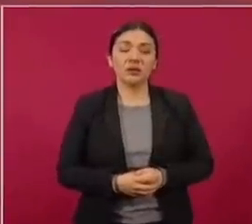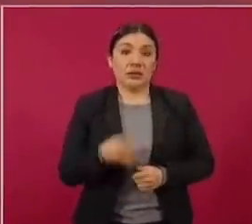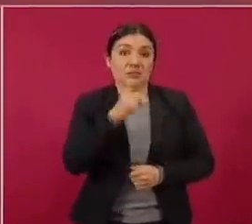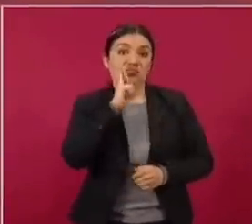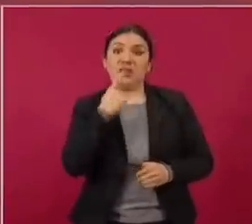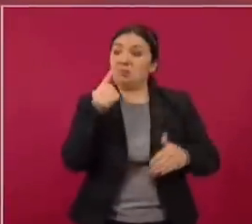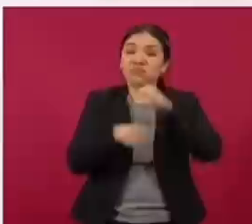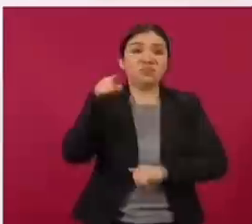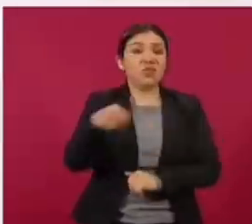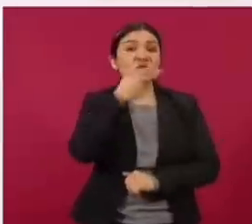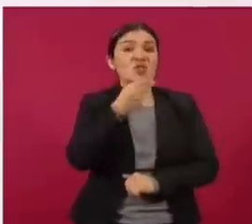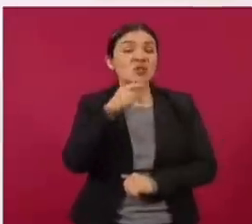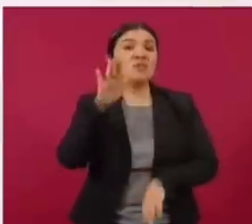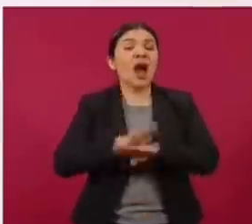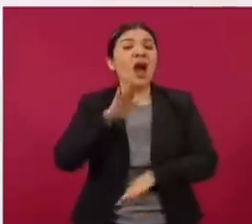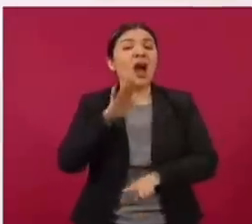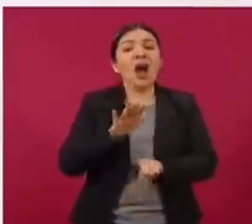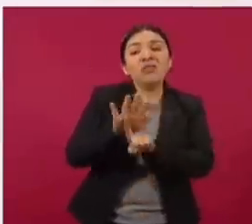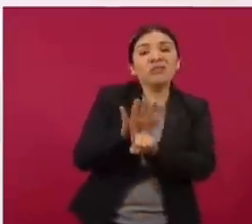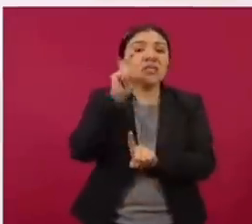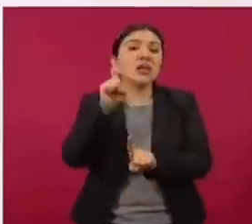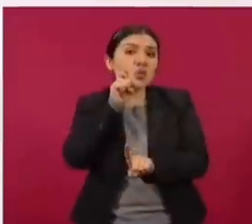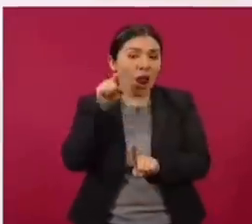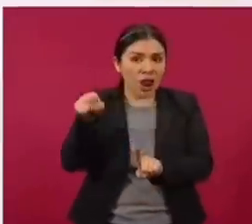acusándolo de acoso sexual.